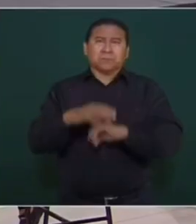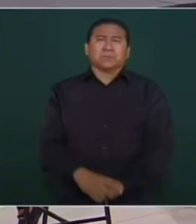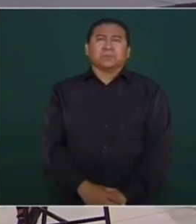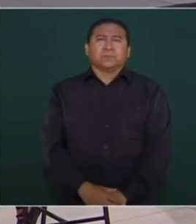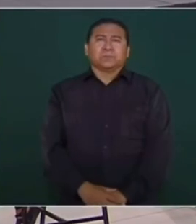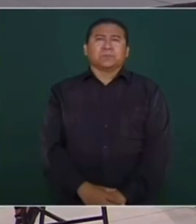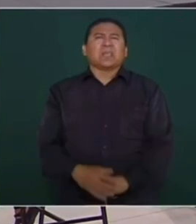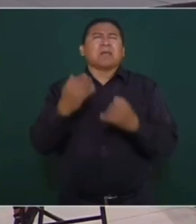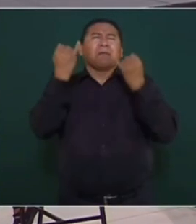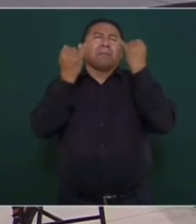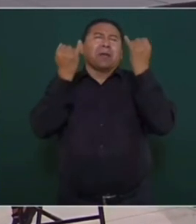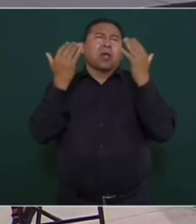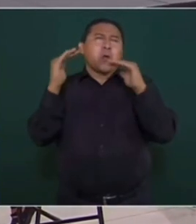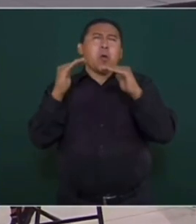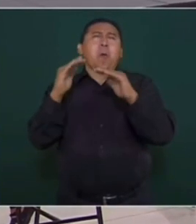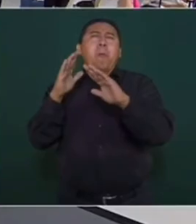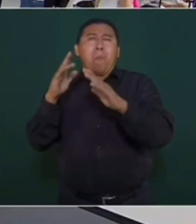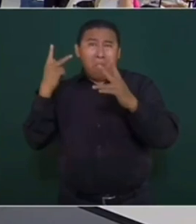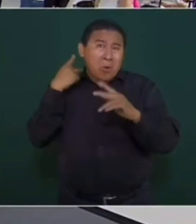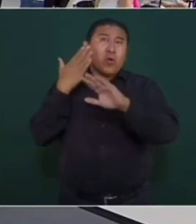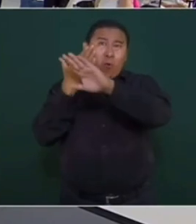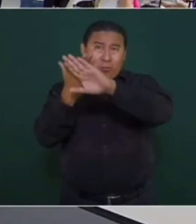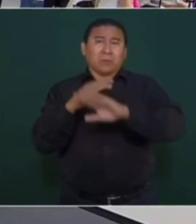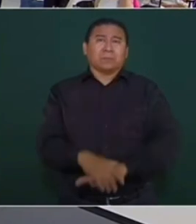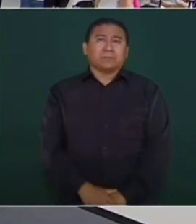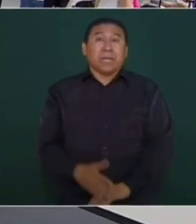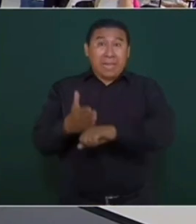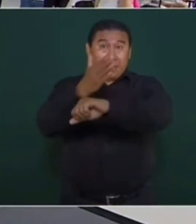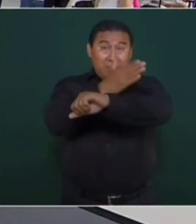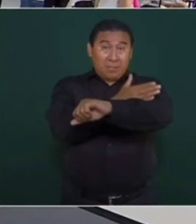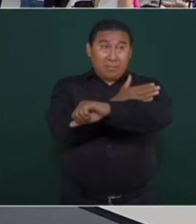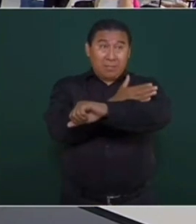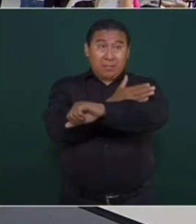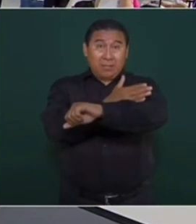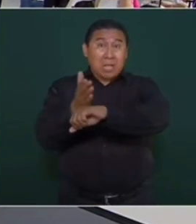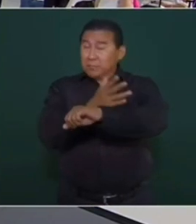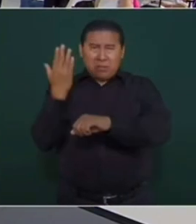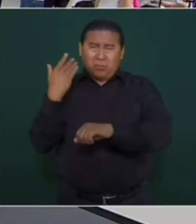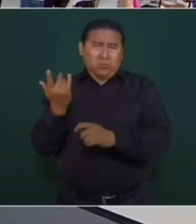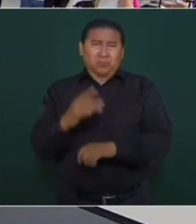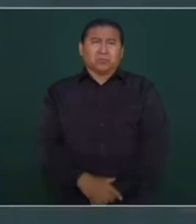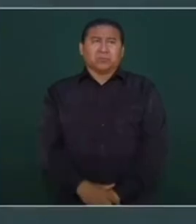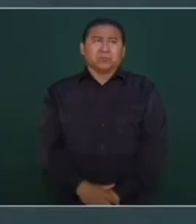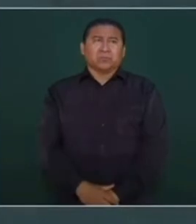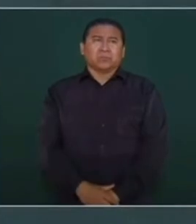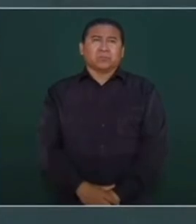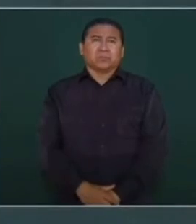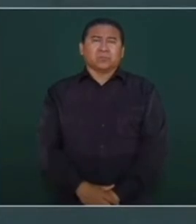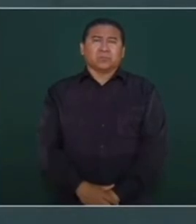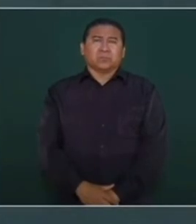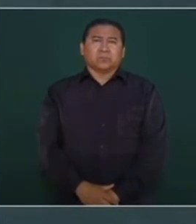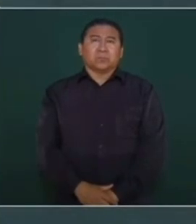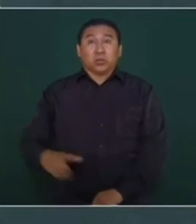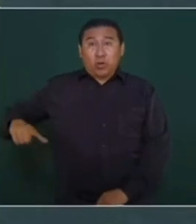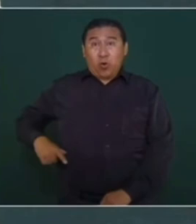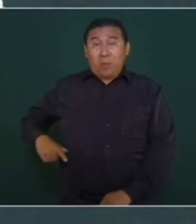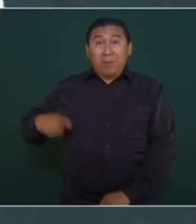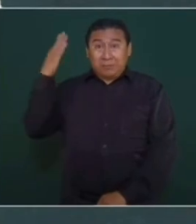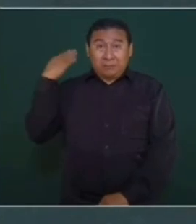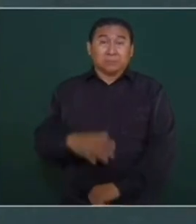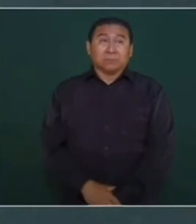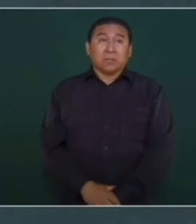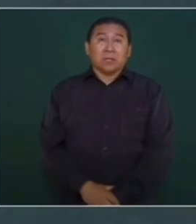encuestas. Imagínense un partido opositor. Antes, y no estoy hablando del tanteo, los que gobernaban,